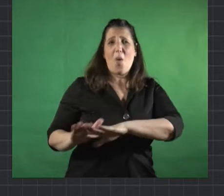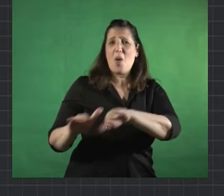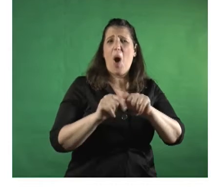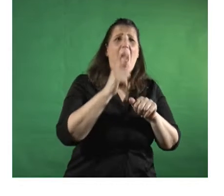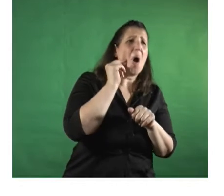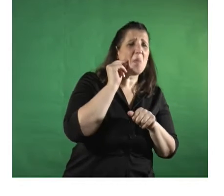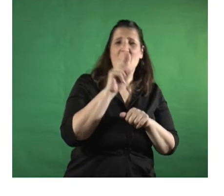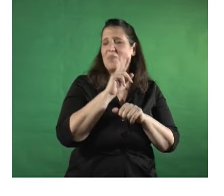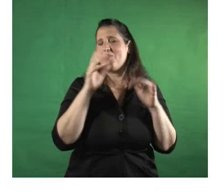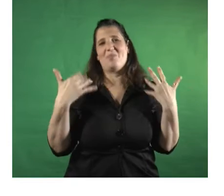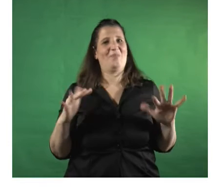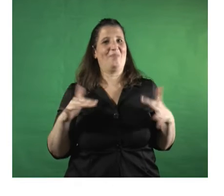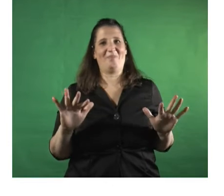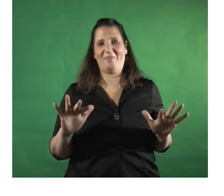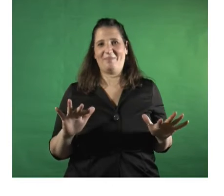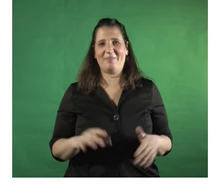chicos